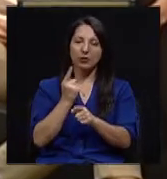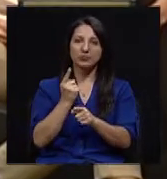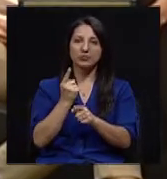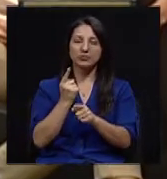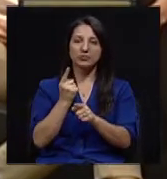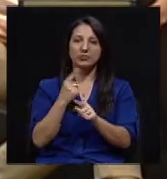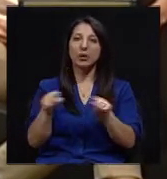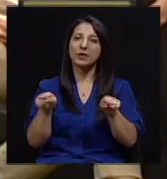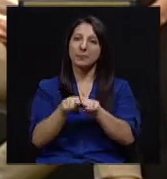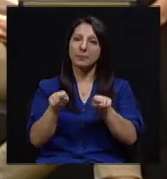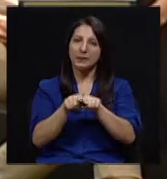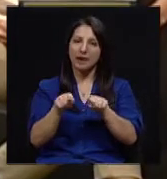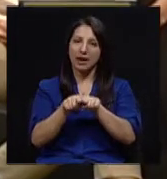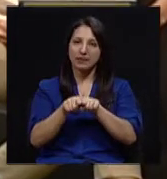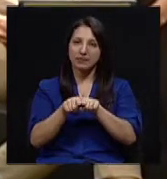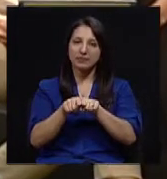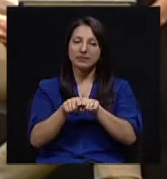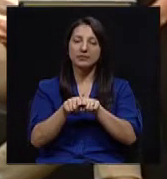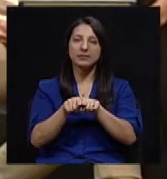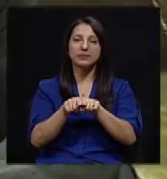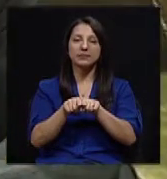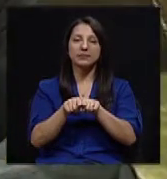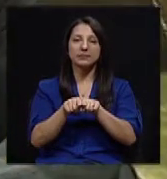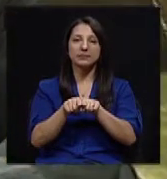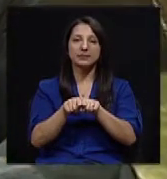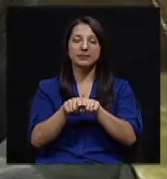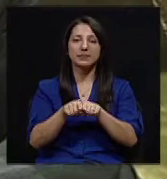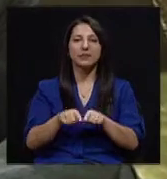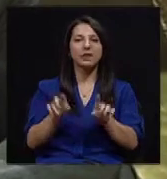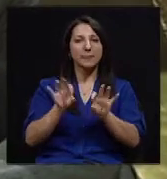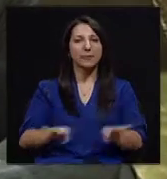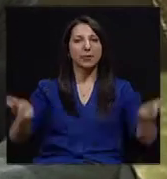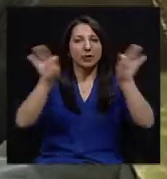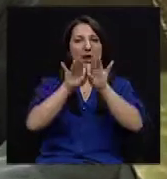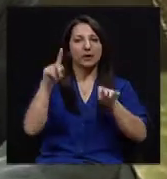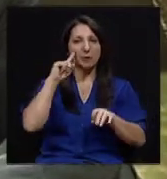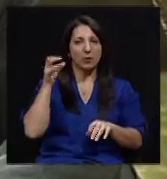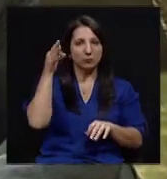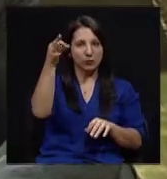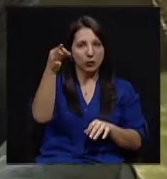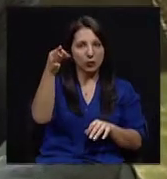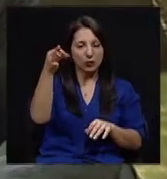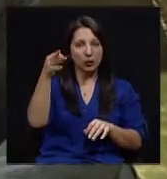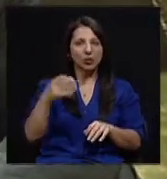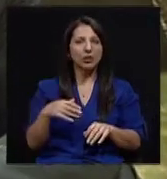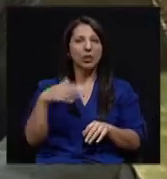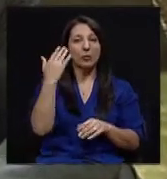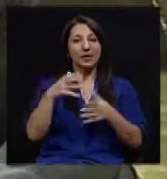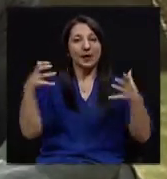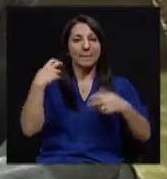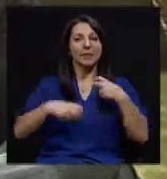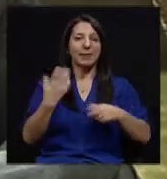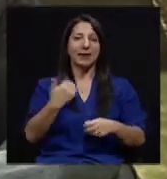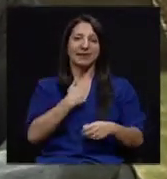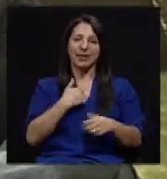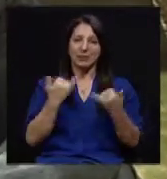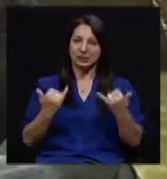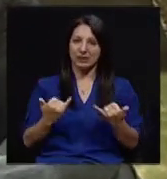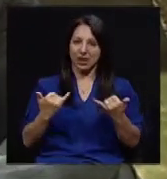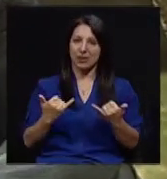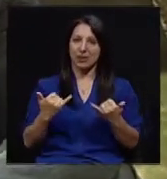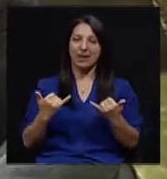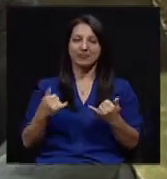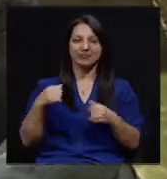pero además que es importante para el futuro, porque uno de los grandes problemas que tenemos en la actualidad, en la práctica